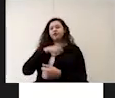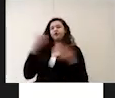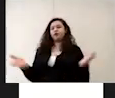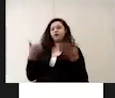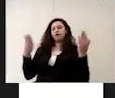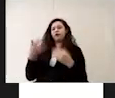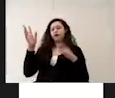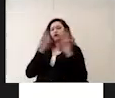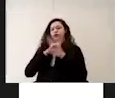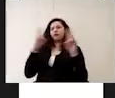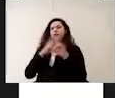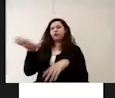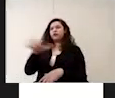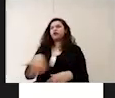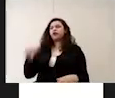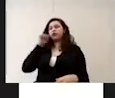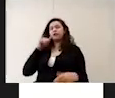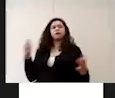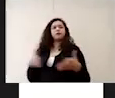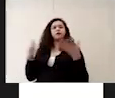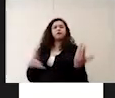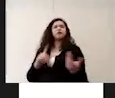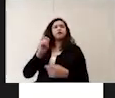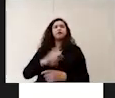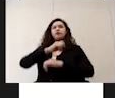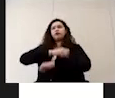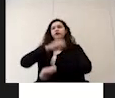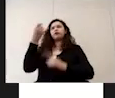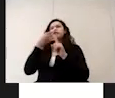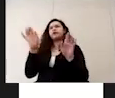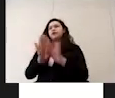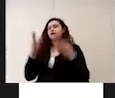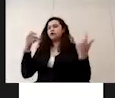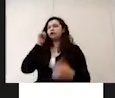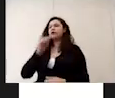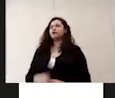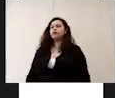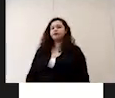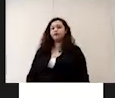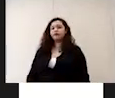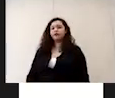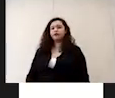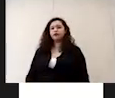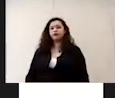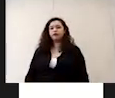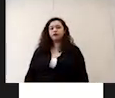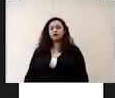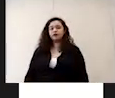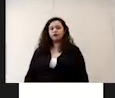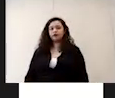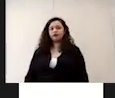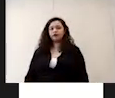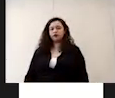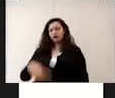ventilación natural de los espacios es decir mantener en todo momento abiertas puertas y ventanas para que haya una